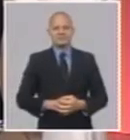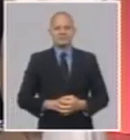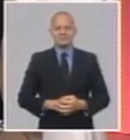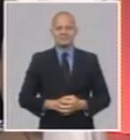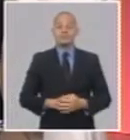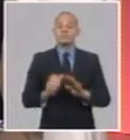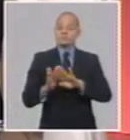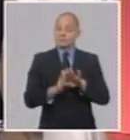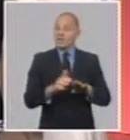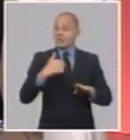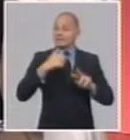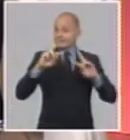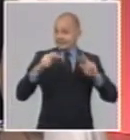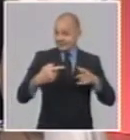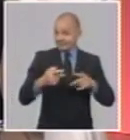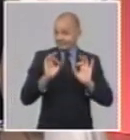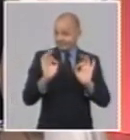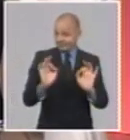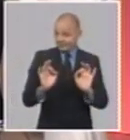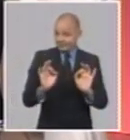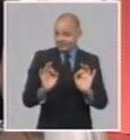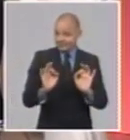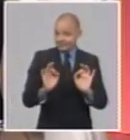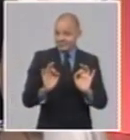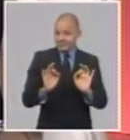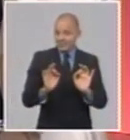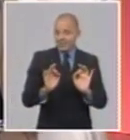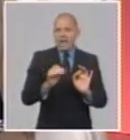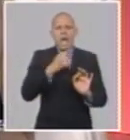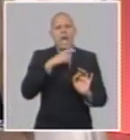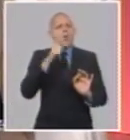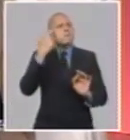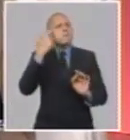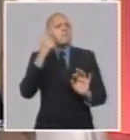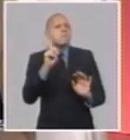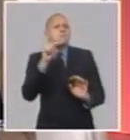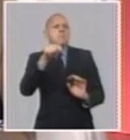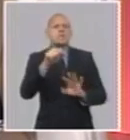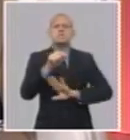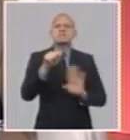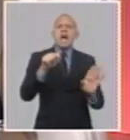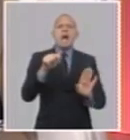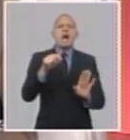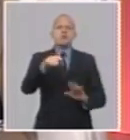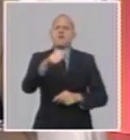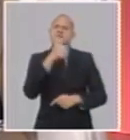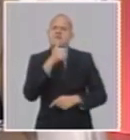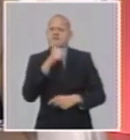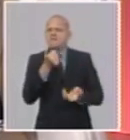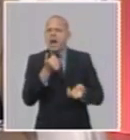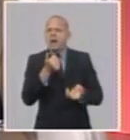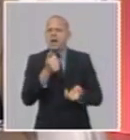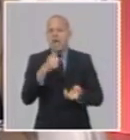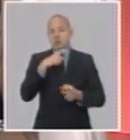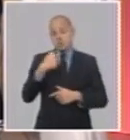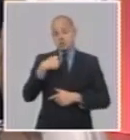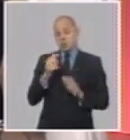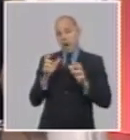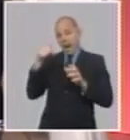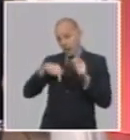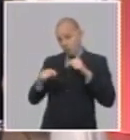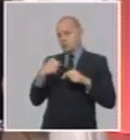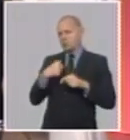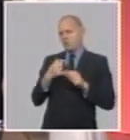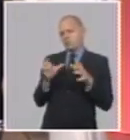Puntualizo lo que decía anteriormente de que esto no es un simple cambio de escala, esto tiene realmente una ubicación